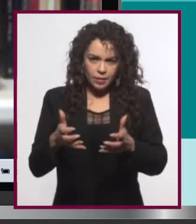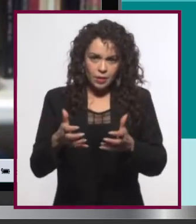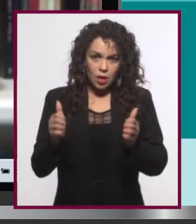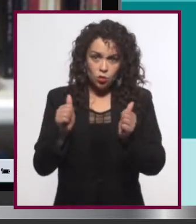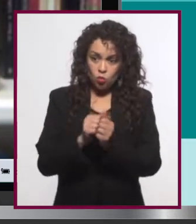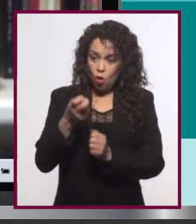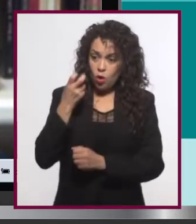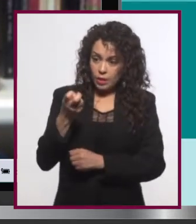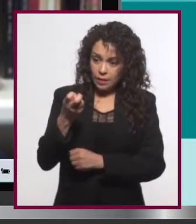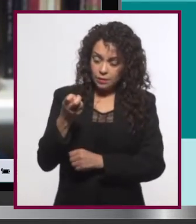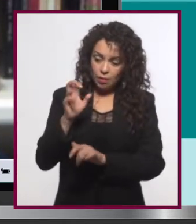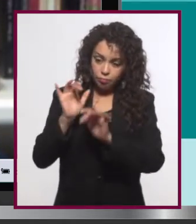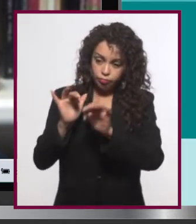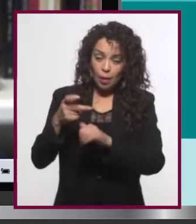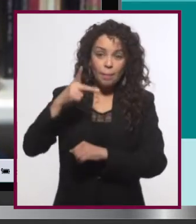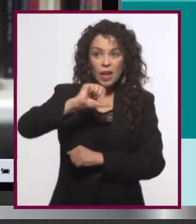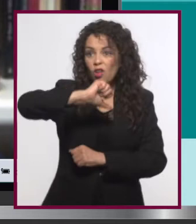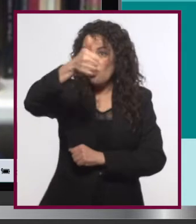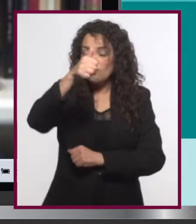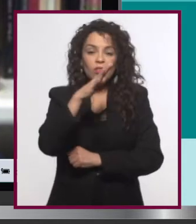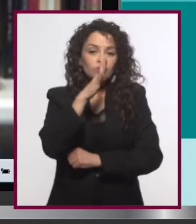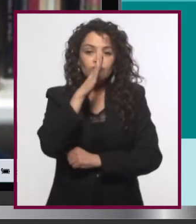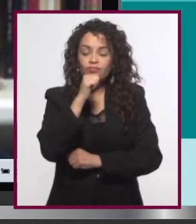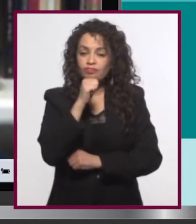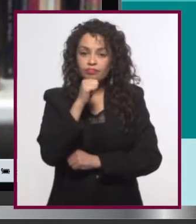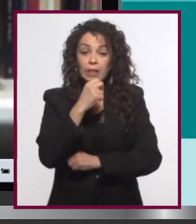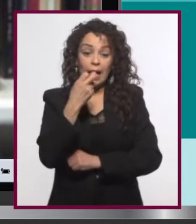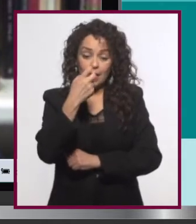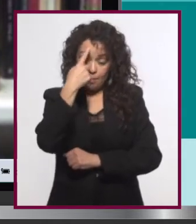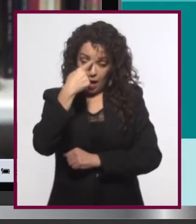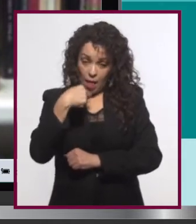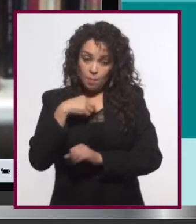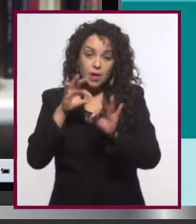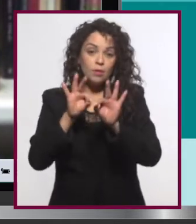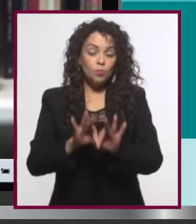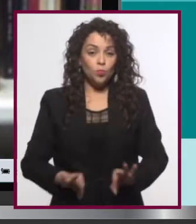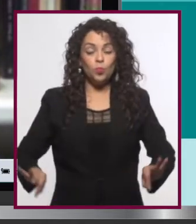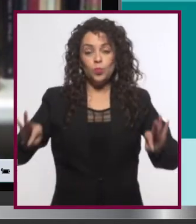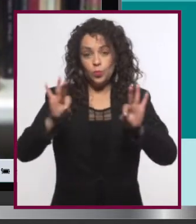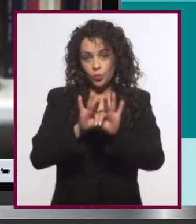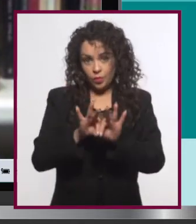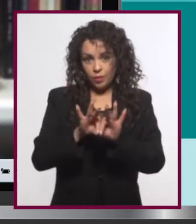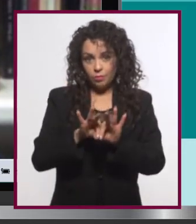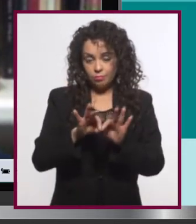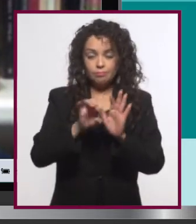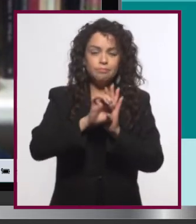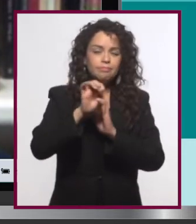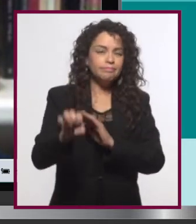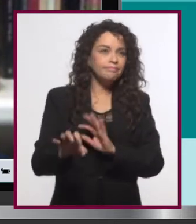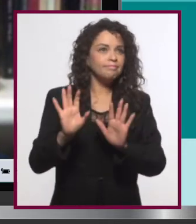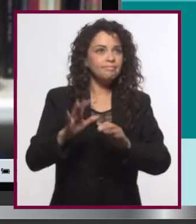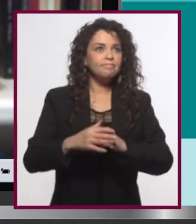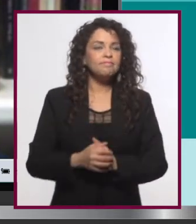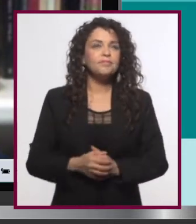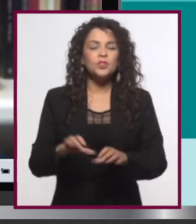en ese formato que no se pueden hacer en otros. Y para mí son importantes. Es decir, se puede